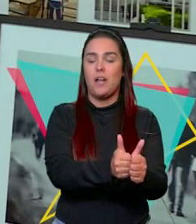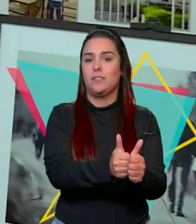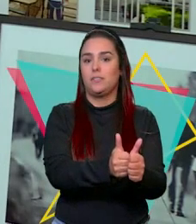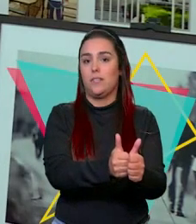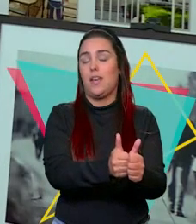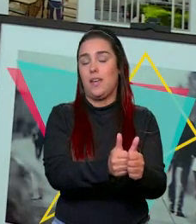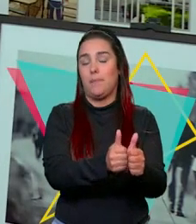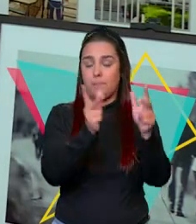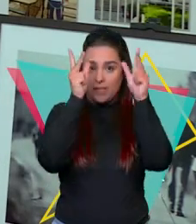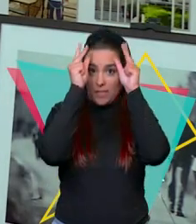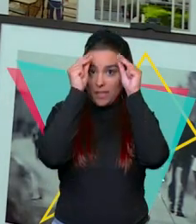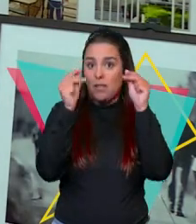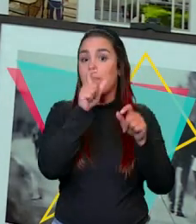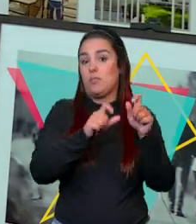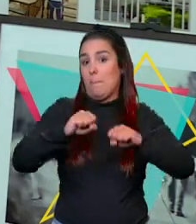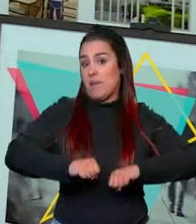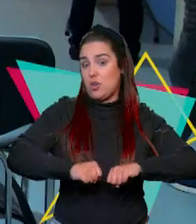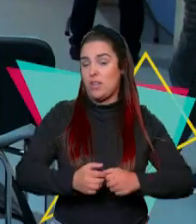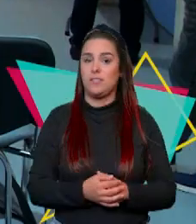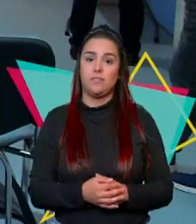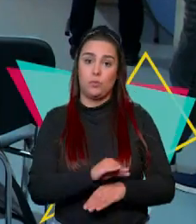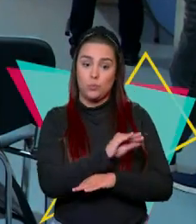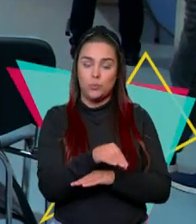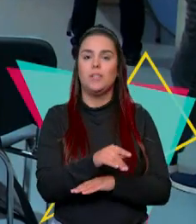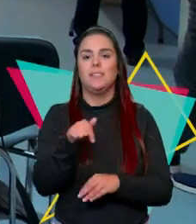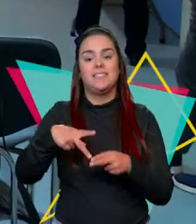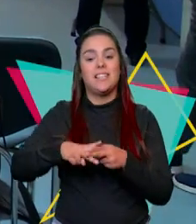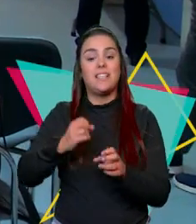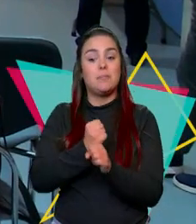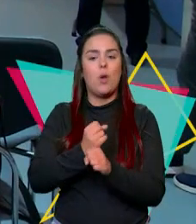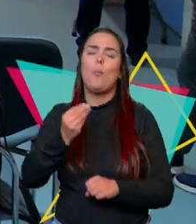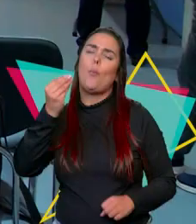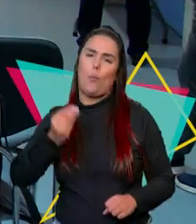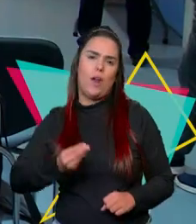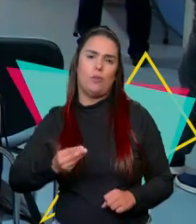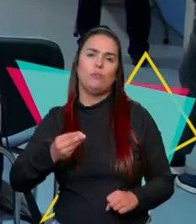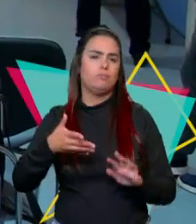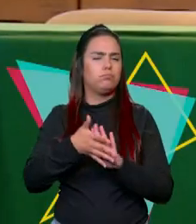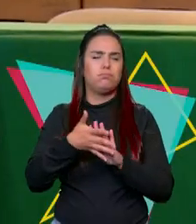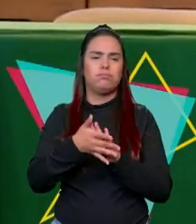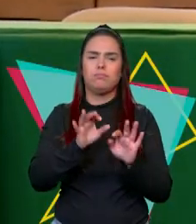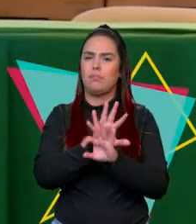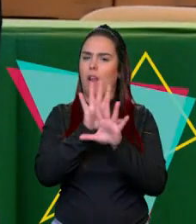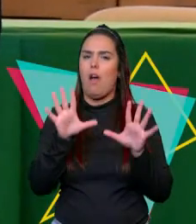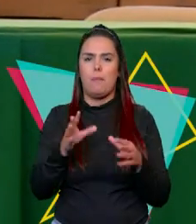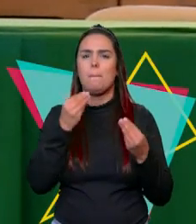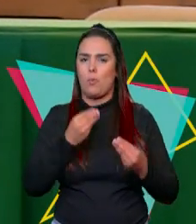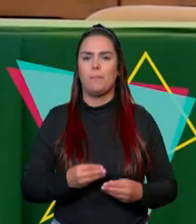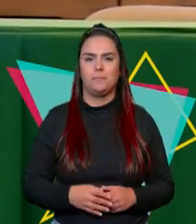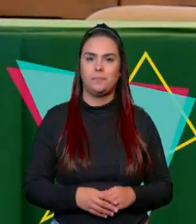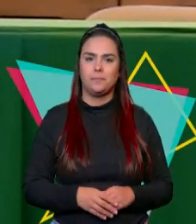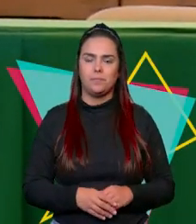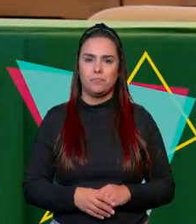Auxiliar geriátricos con personas mayores. Este taller de empleo ha sido muy bien explicado y entretenido.